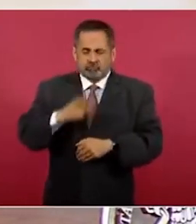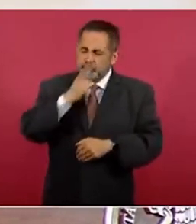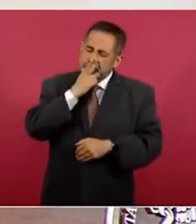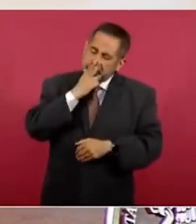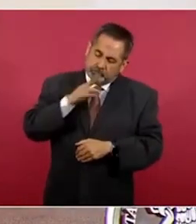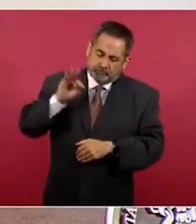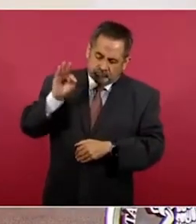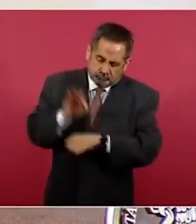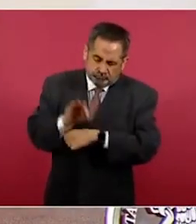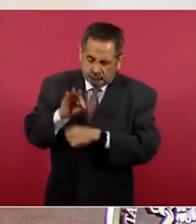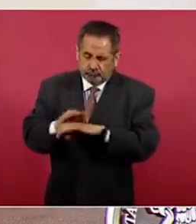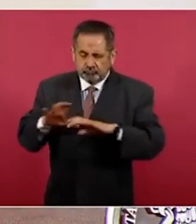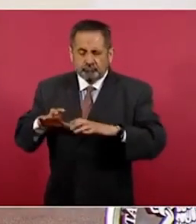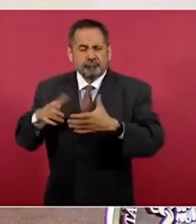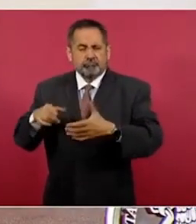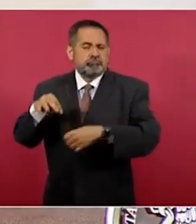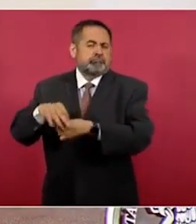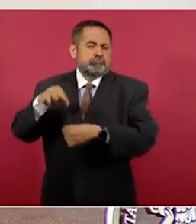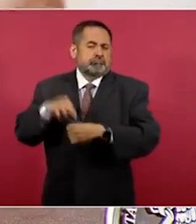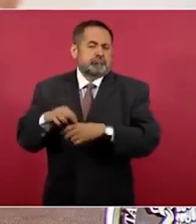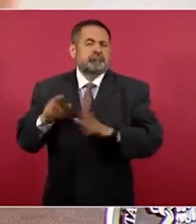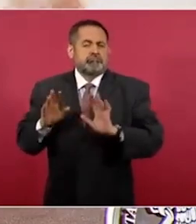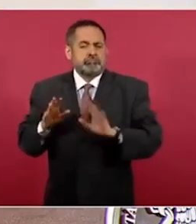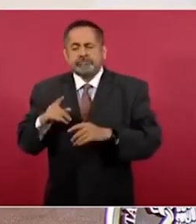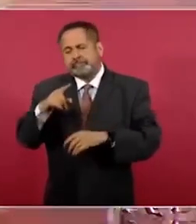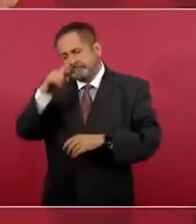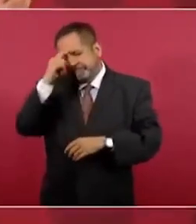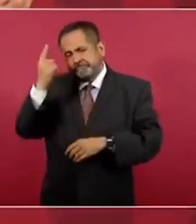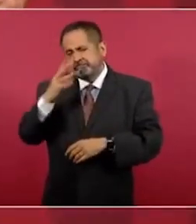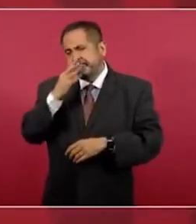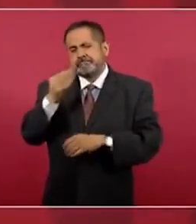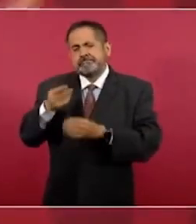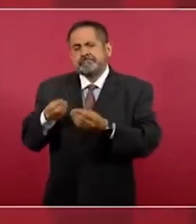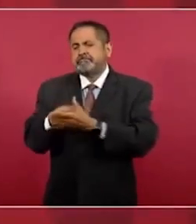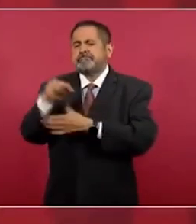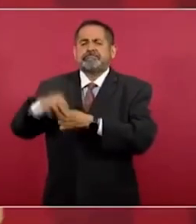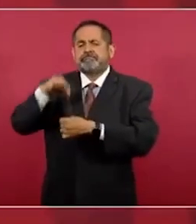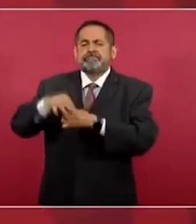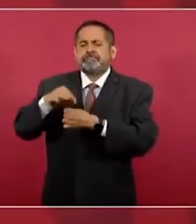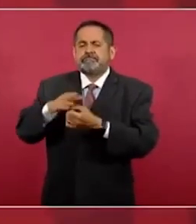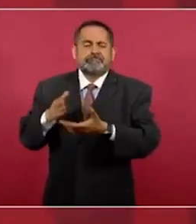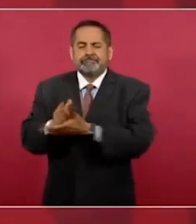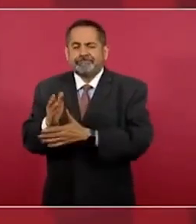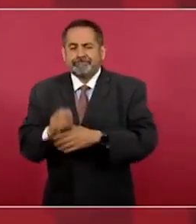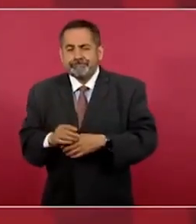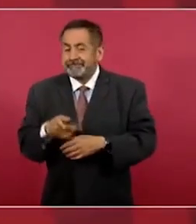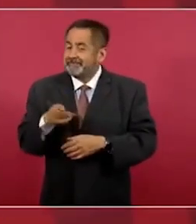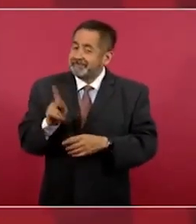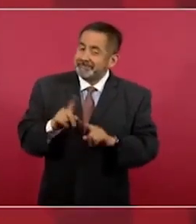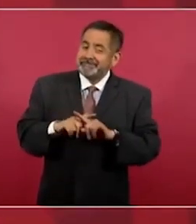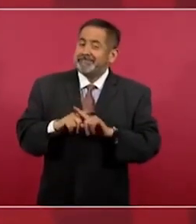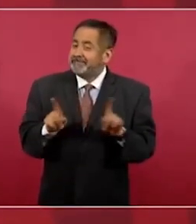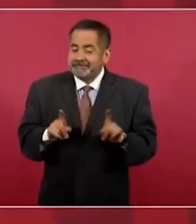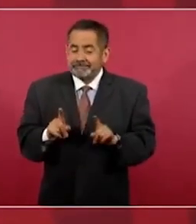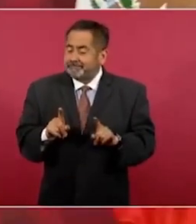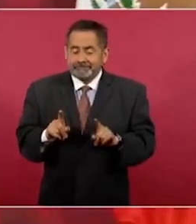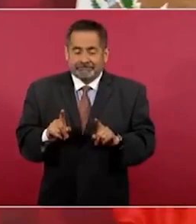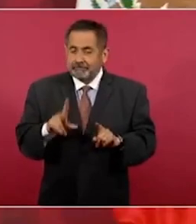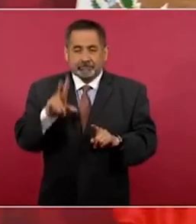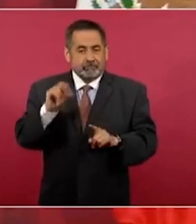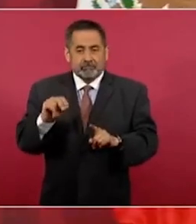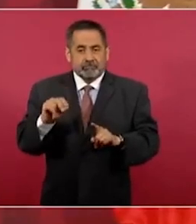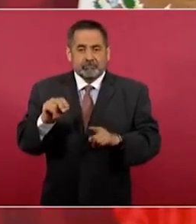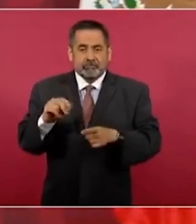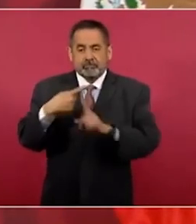representantes del pueblo y saldrían las reformas, pero se trata de